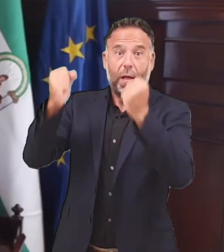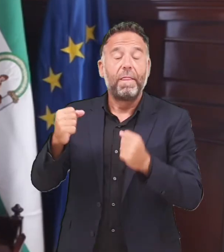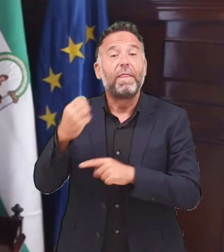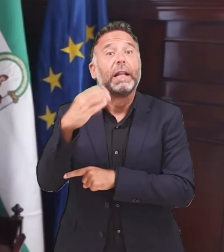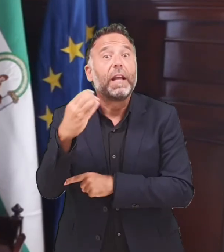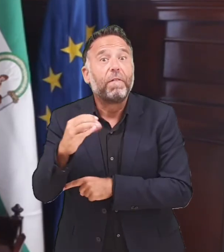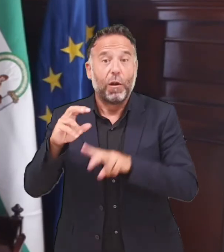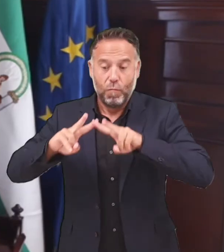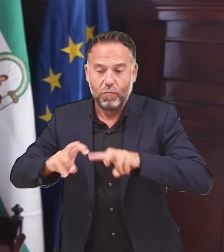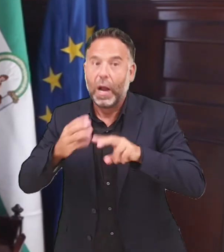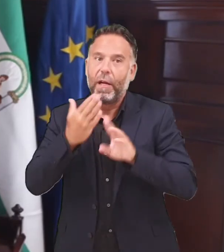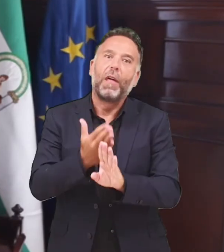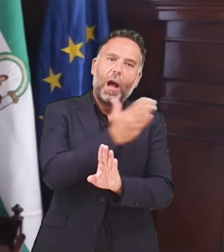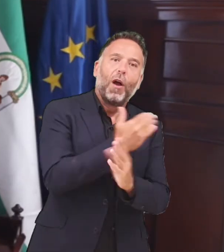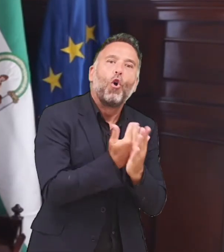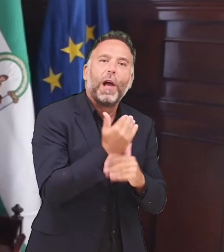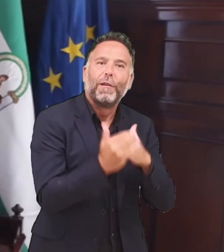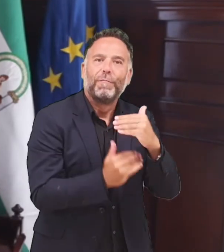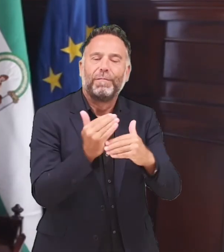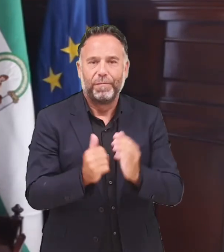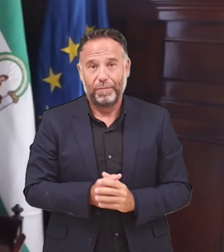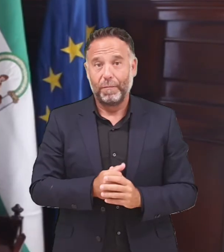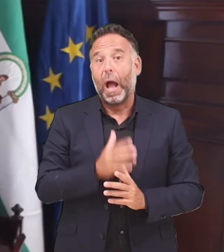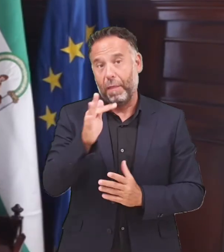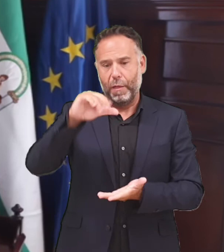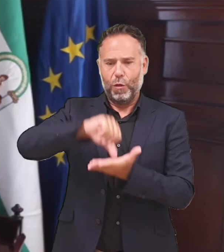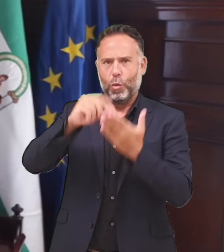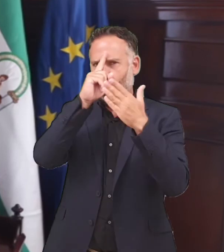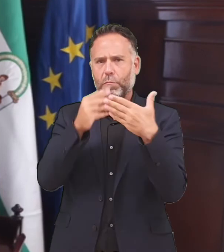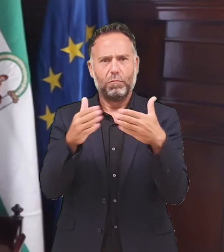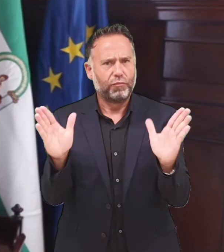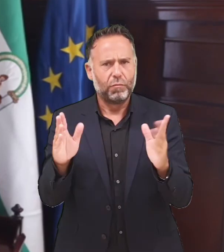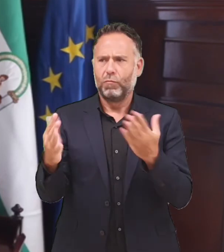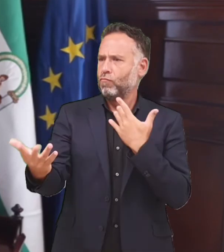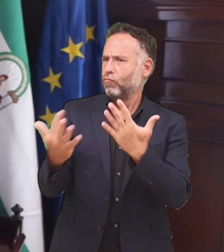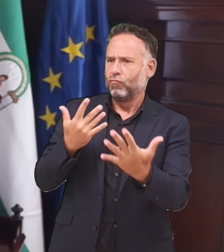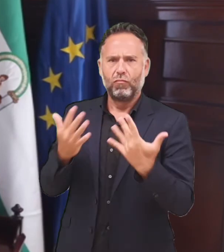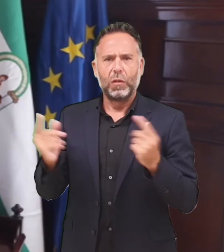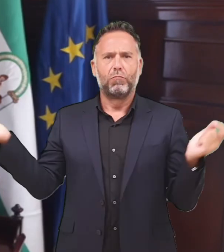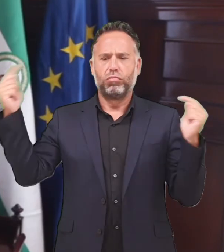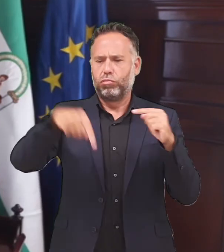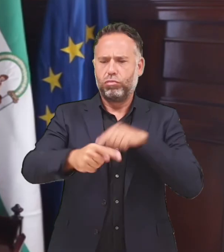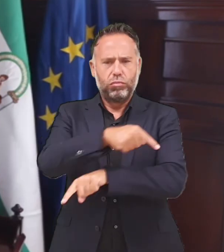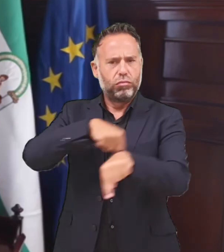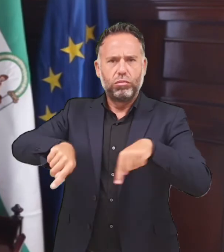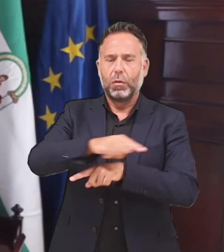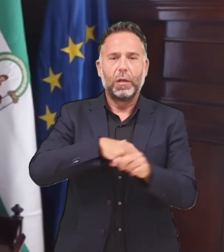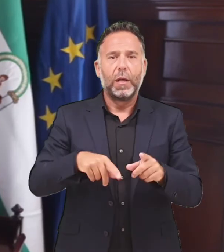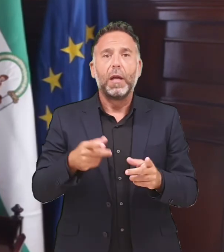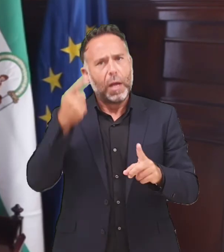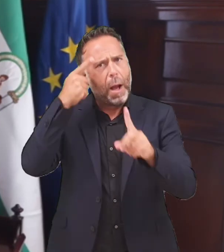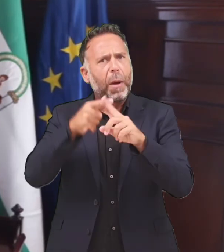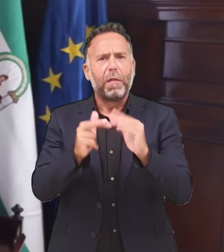innovación, como ha sido la vacuna, decíamos también la semana pasada, y a crear las bases de una ciudad abierta, cosmopolita,